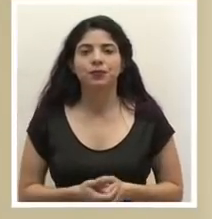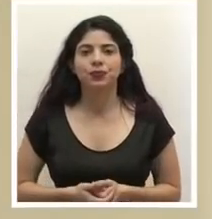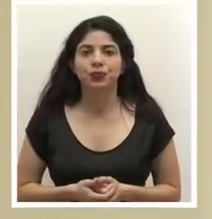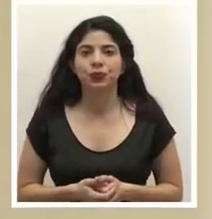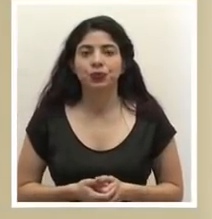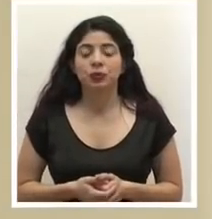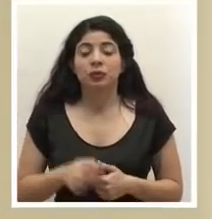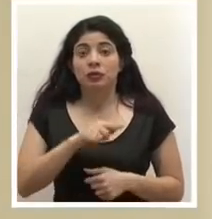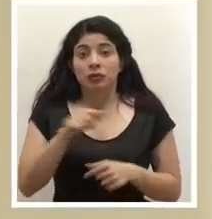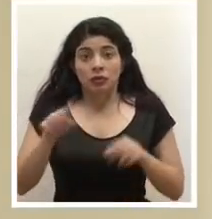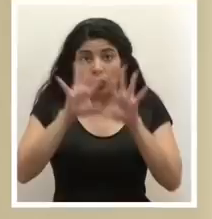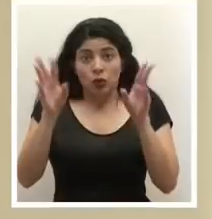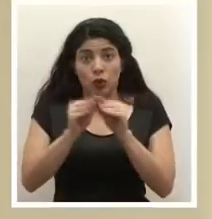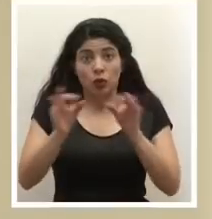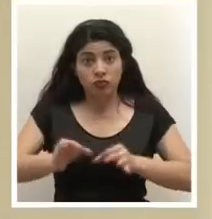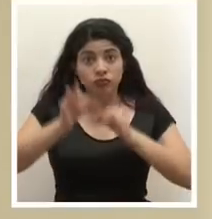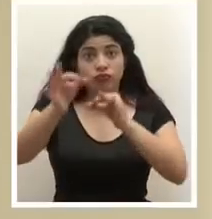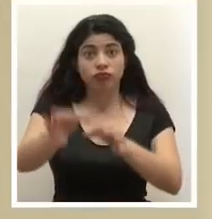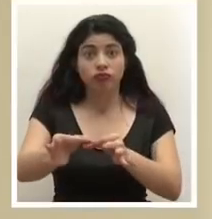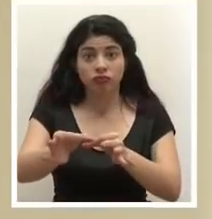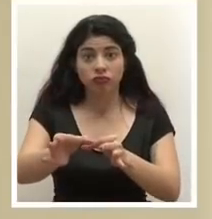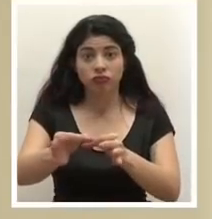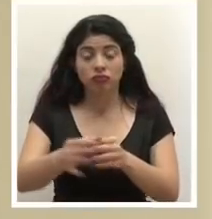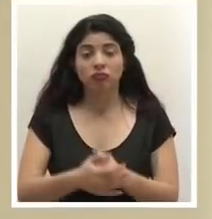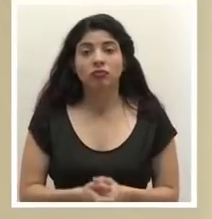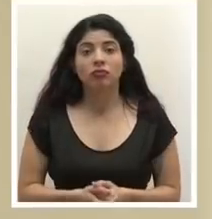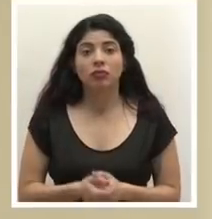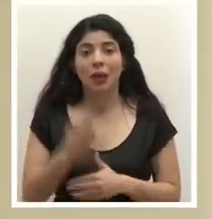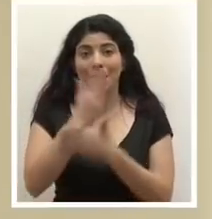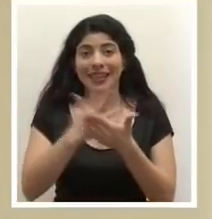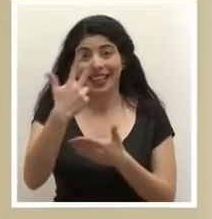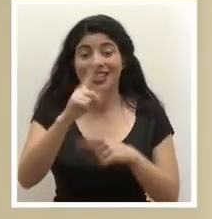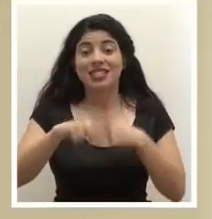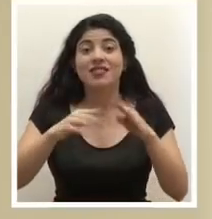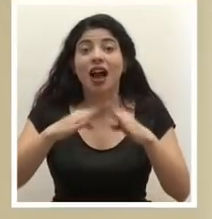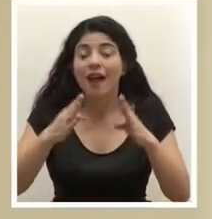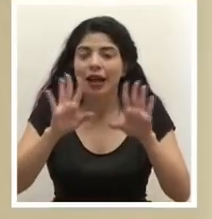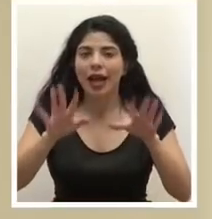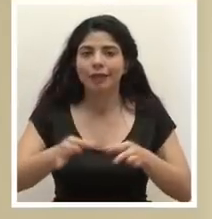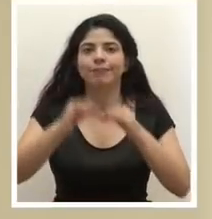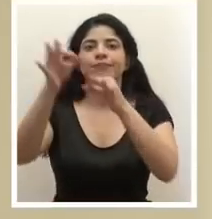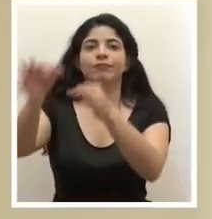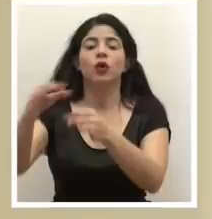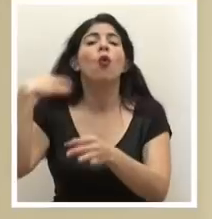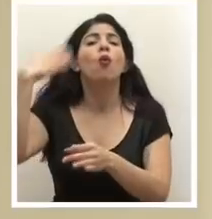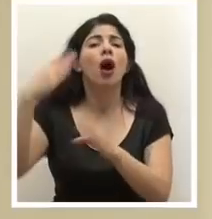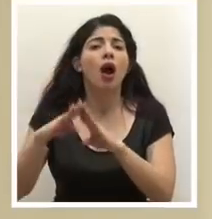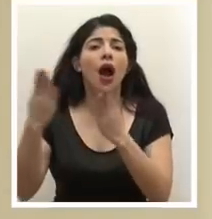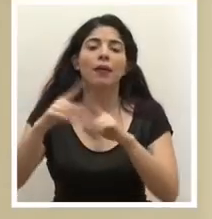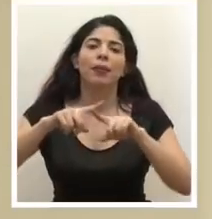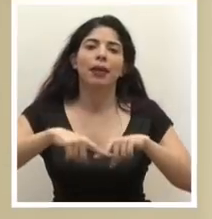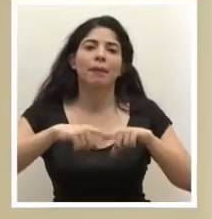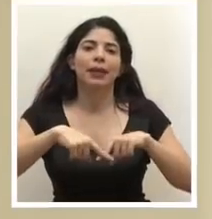Esta postergación de la fase 3 quedará sujeta justamente al comportamiento